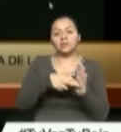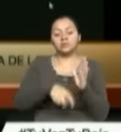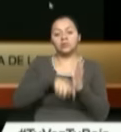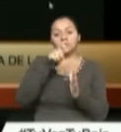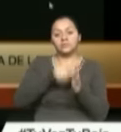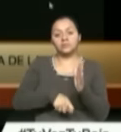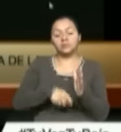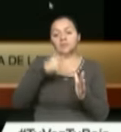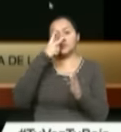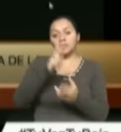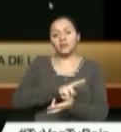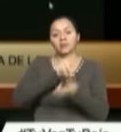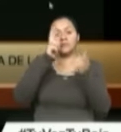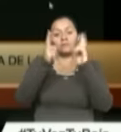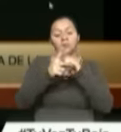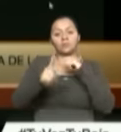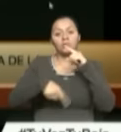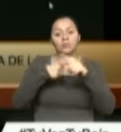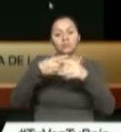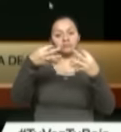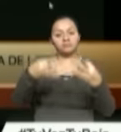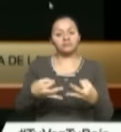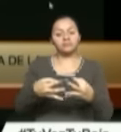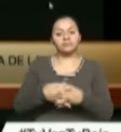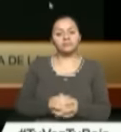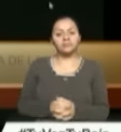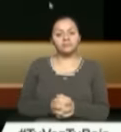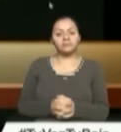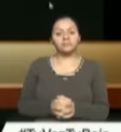con lo cual las reformas entrarán en plena vigencia.